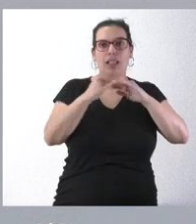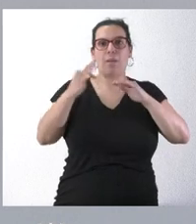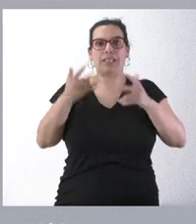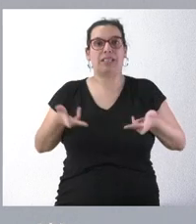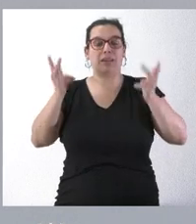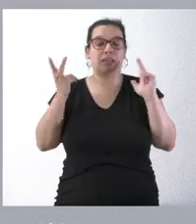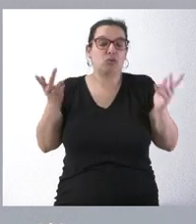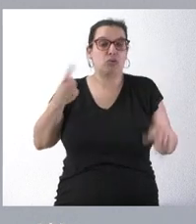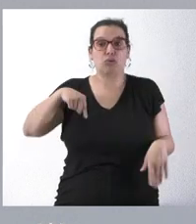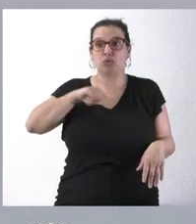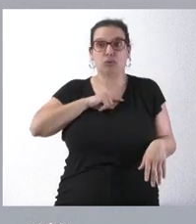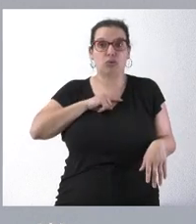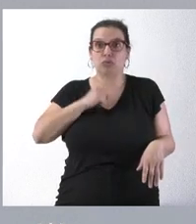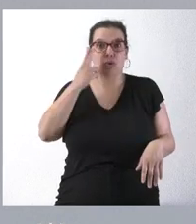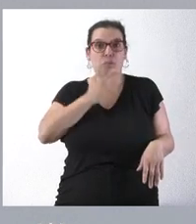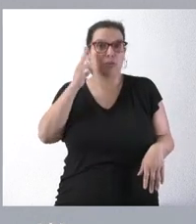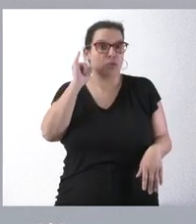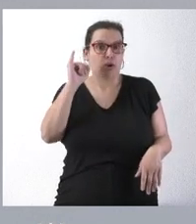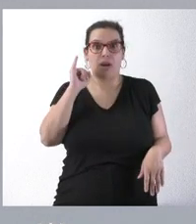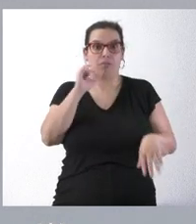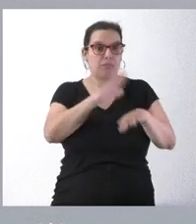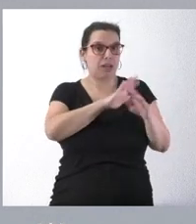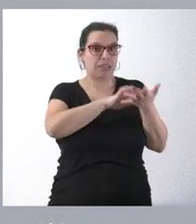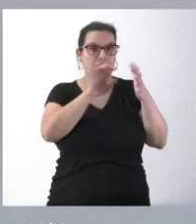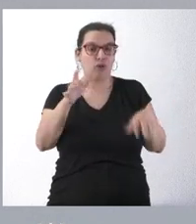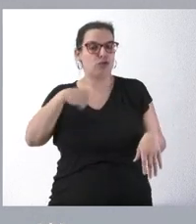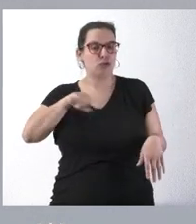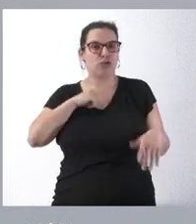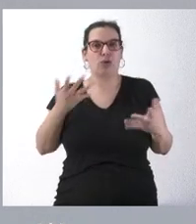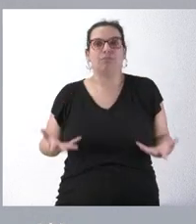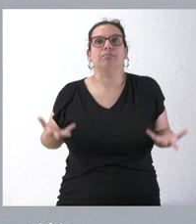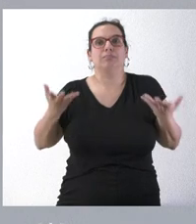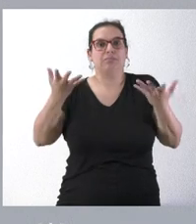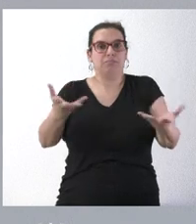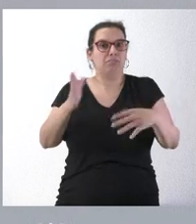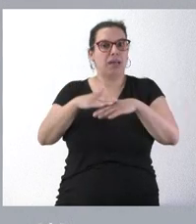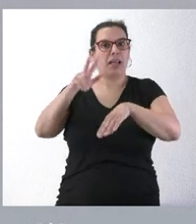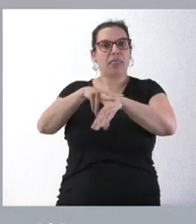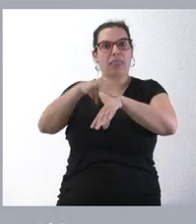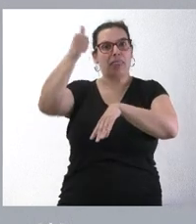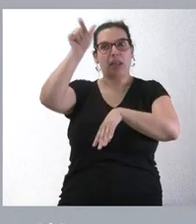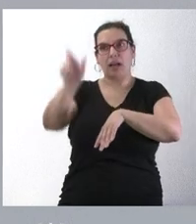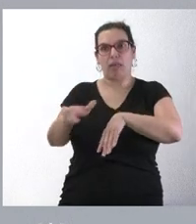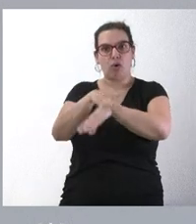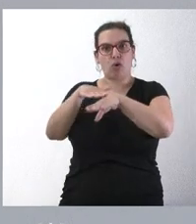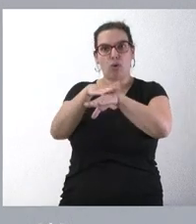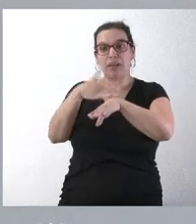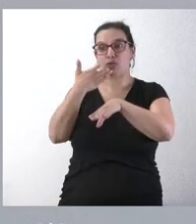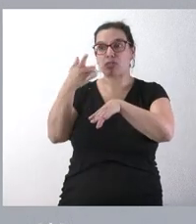estamos firmemente comprometidos en Castilla y León. Nosotros tenemos esta mano tendida al delegado del Gobierno y siempre que el delegado del Gobierno,